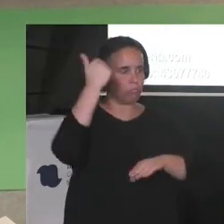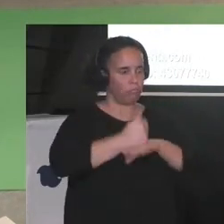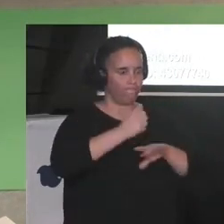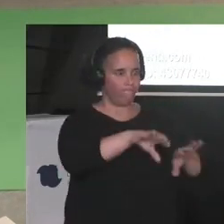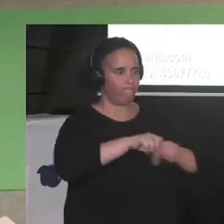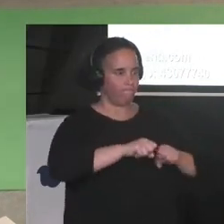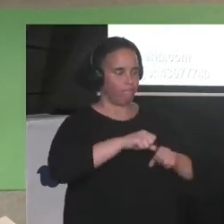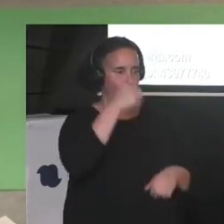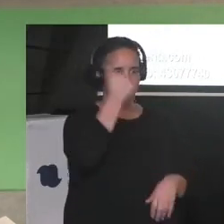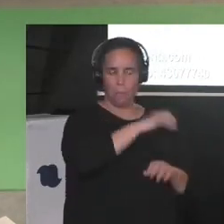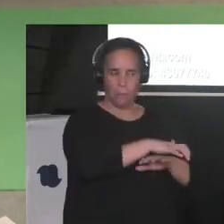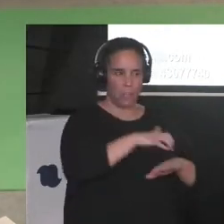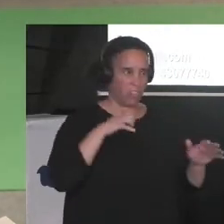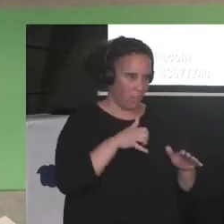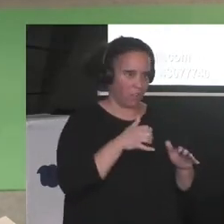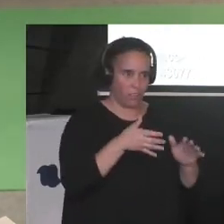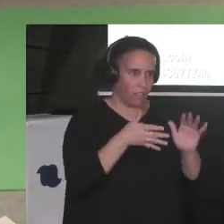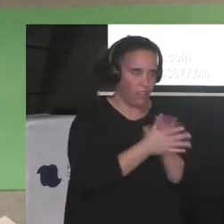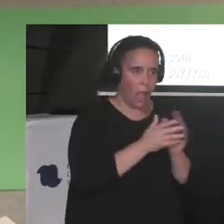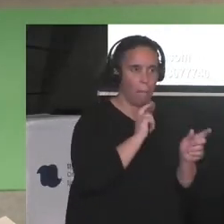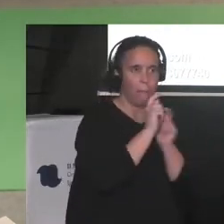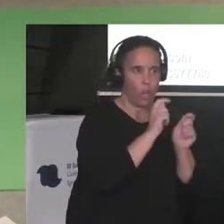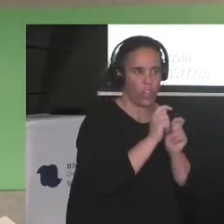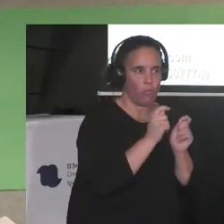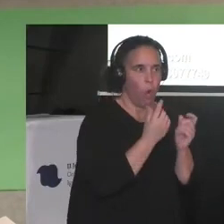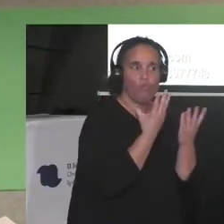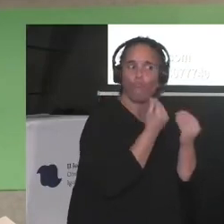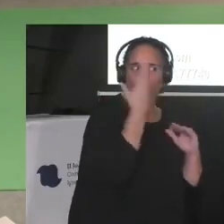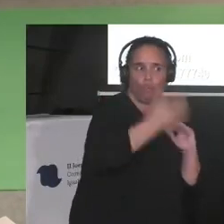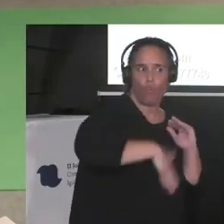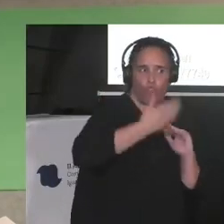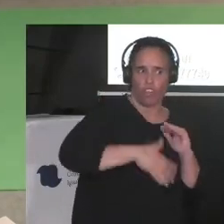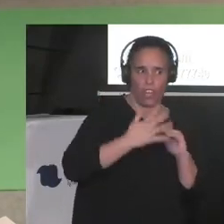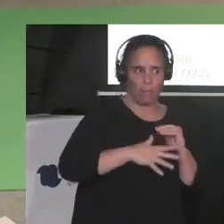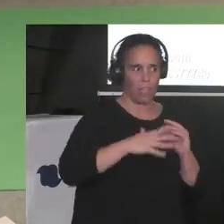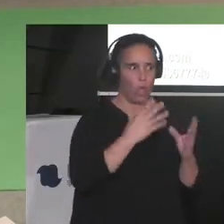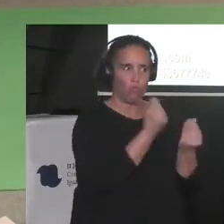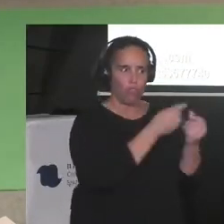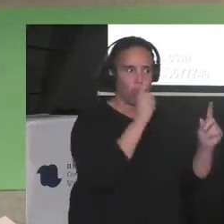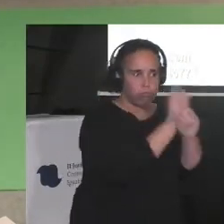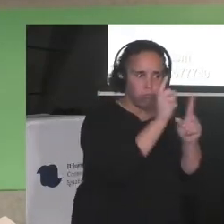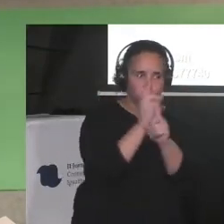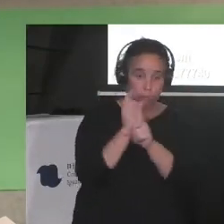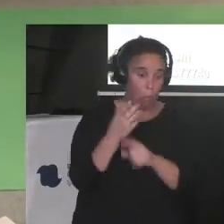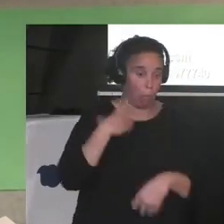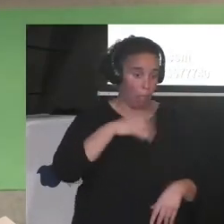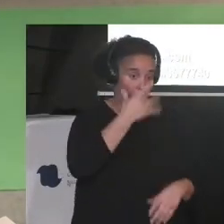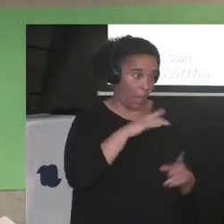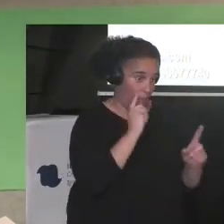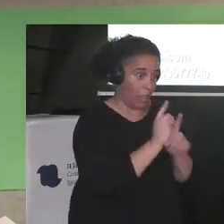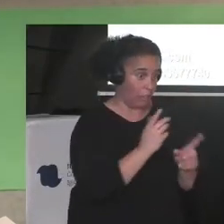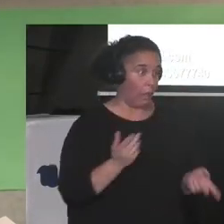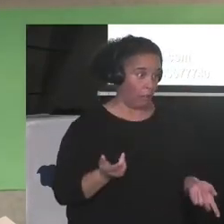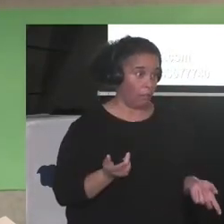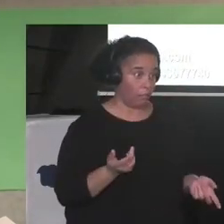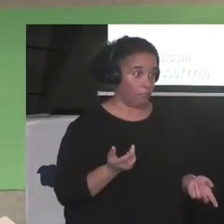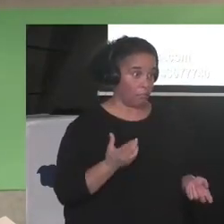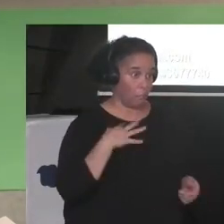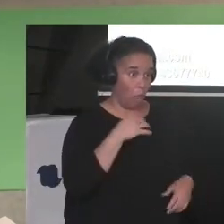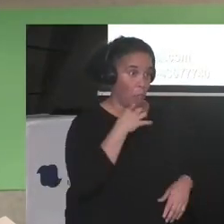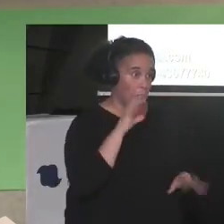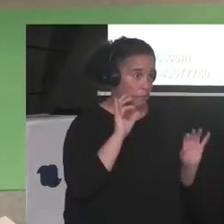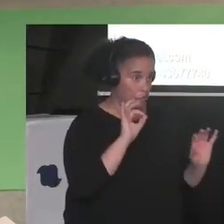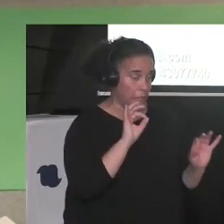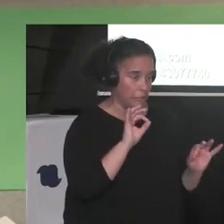Un periodismo de sesgo, sin duda, es el que puede ser. Racista, tal vez, podríamos llamarlo. El